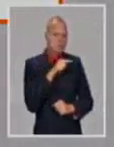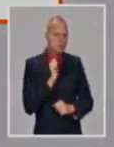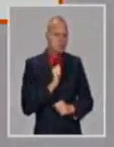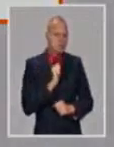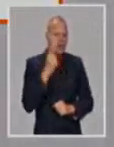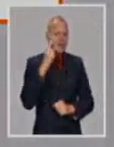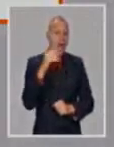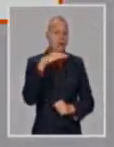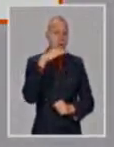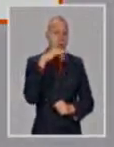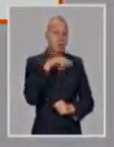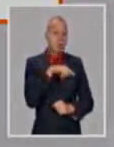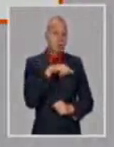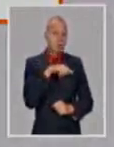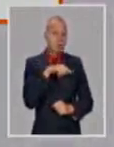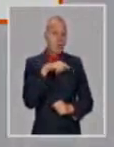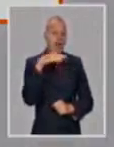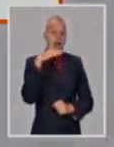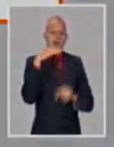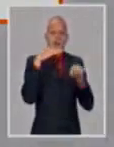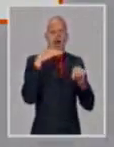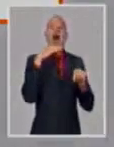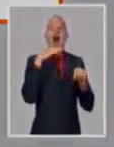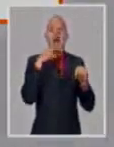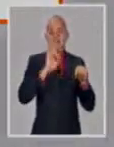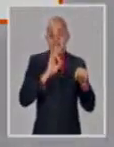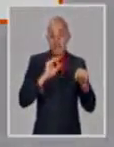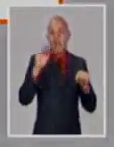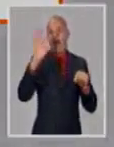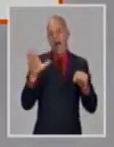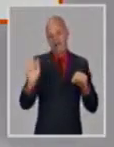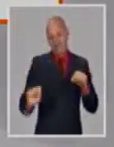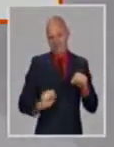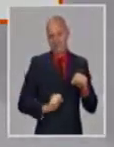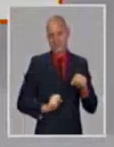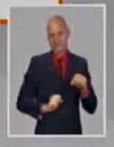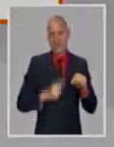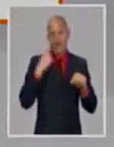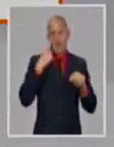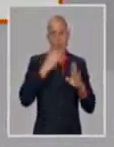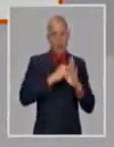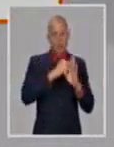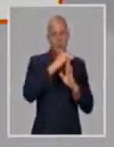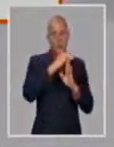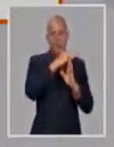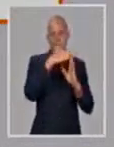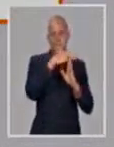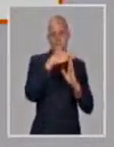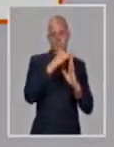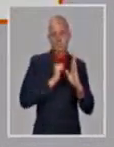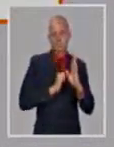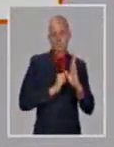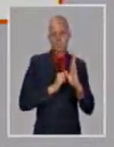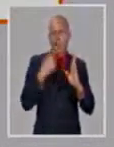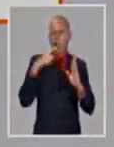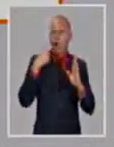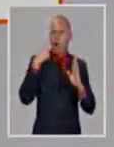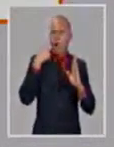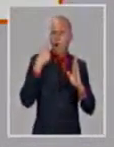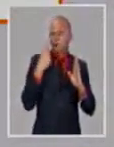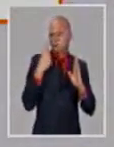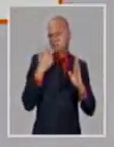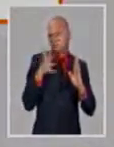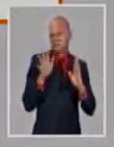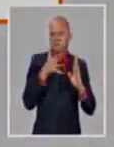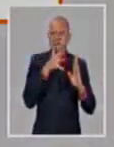vean en azul, esa es la de Sudáfrica. La azul más clara. Casi a la mitad ha llegado. Ajá. Y la azul más oscura, o violeta, no